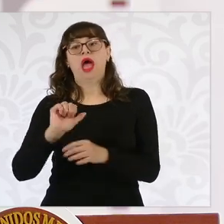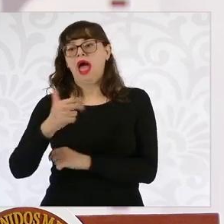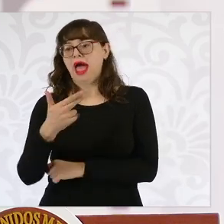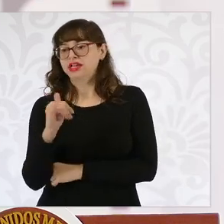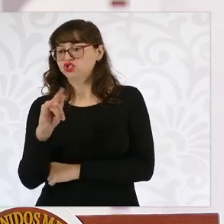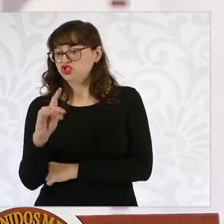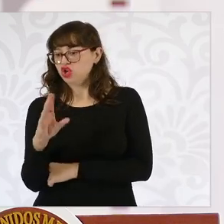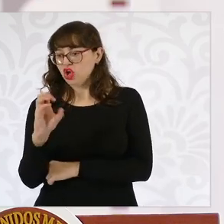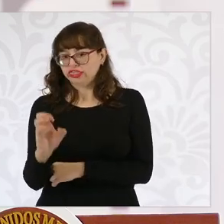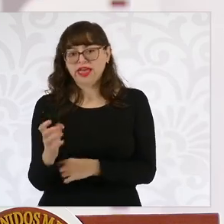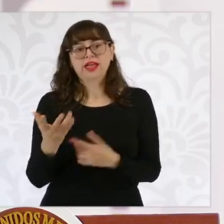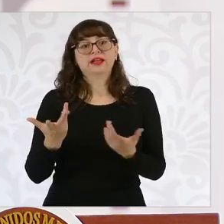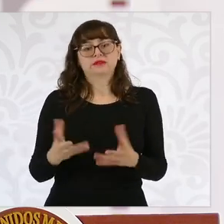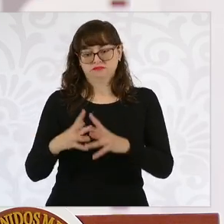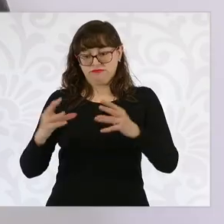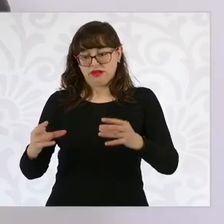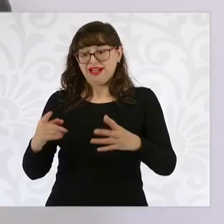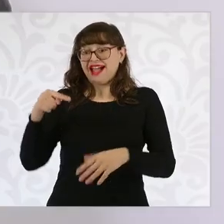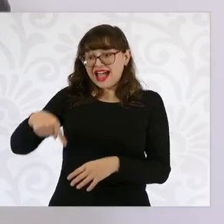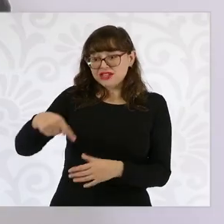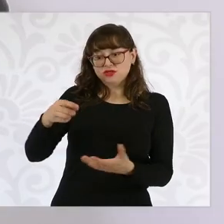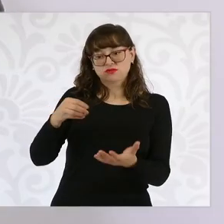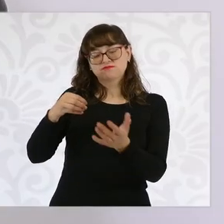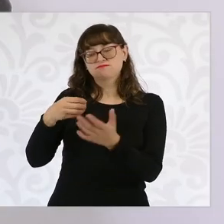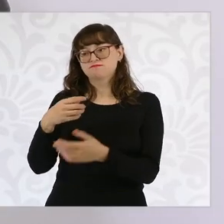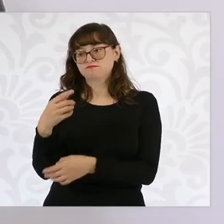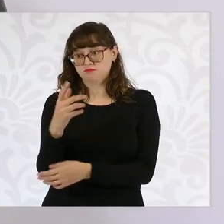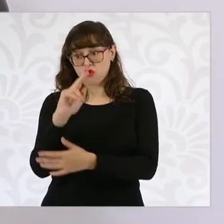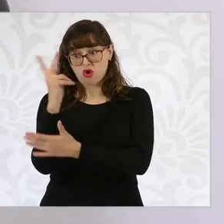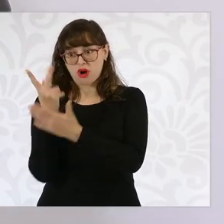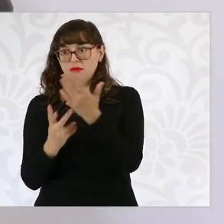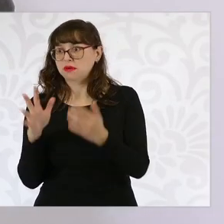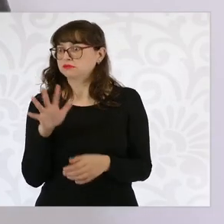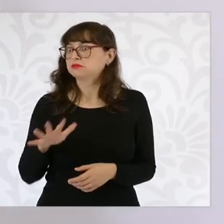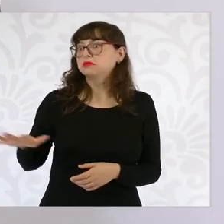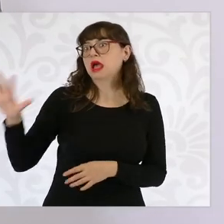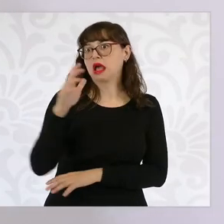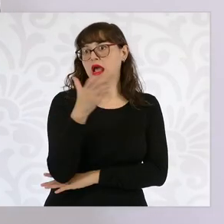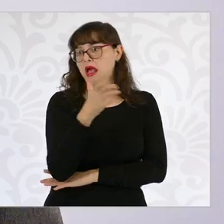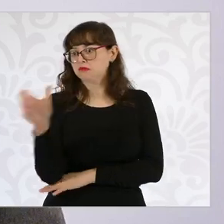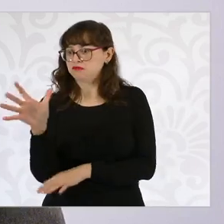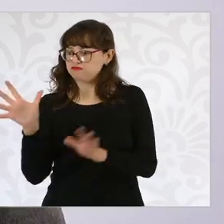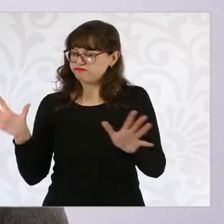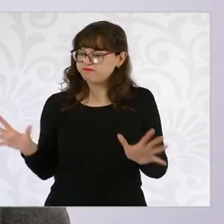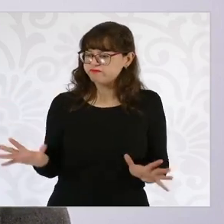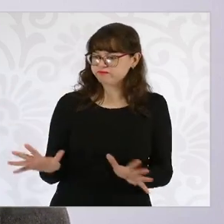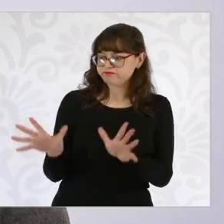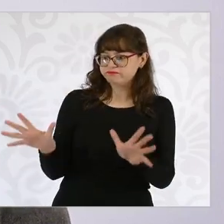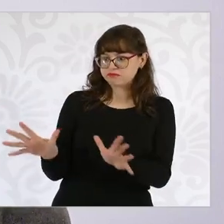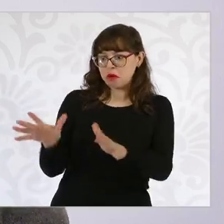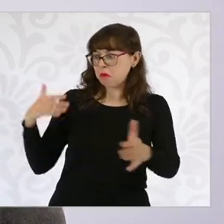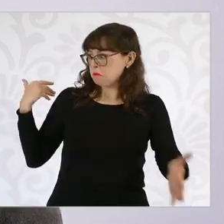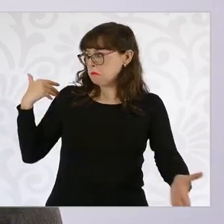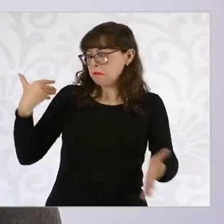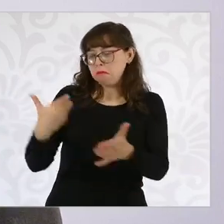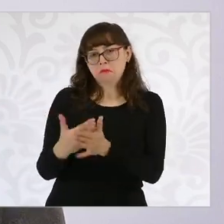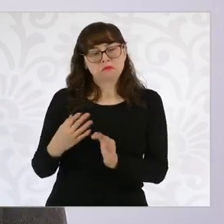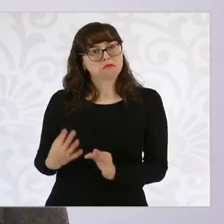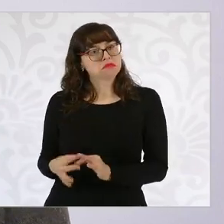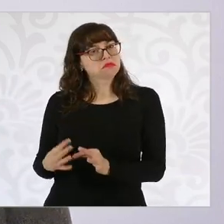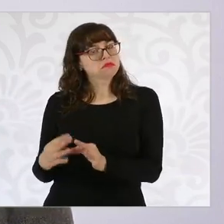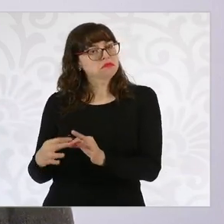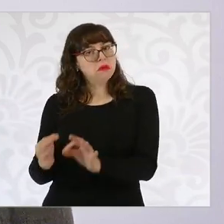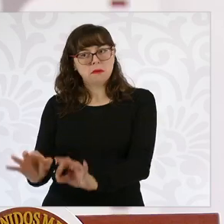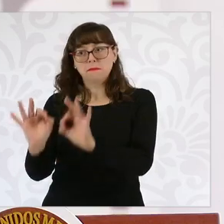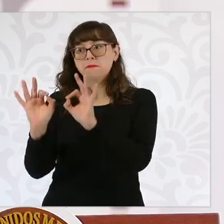quede a nivel de la Constitución Sembrando Vida, que ha dado muchos frutos y muy buenos resultados, hoy